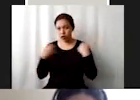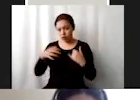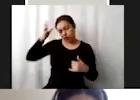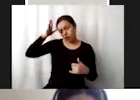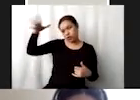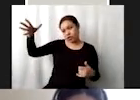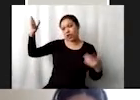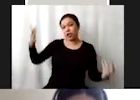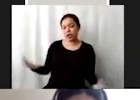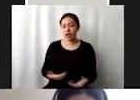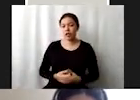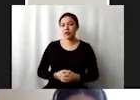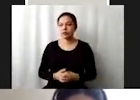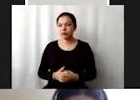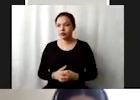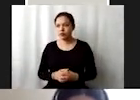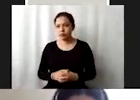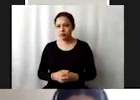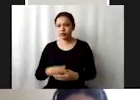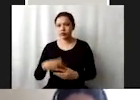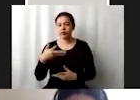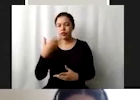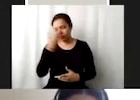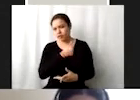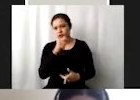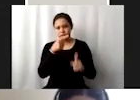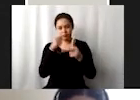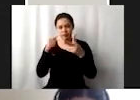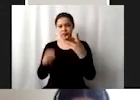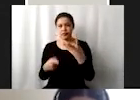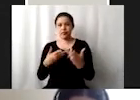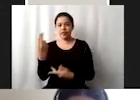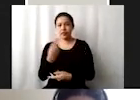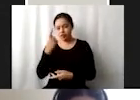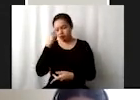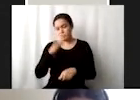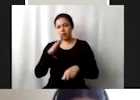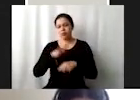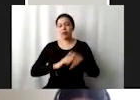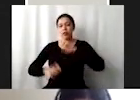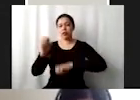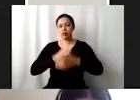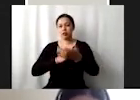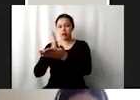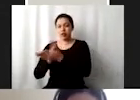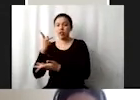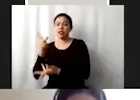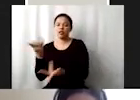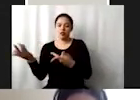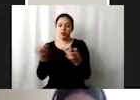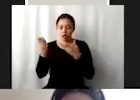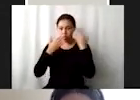todavía necesitan competencias particulares, sobre todo para acceder a empleo, tener la preparación suficiente,